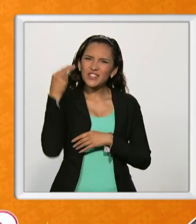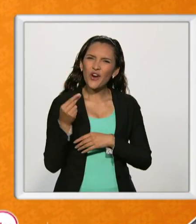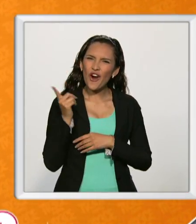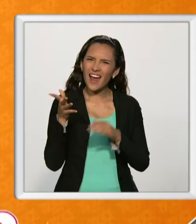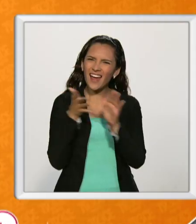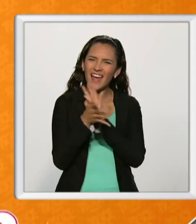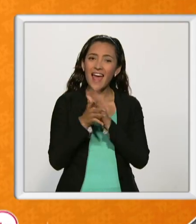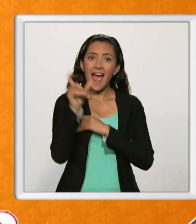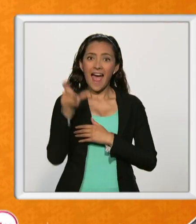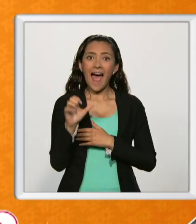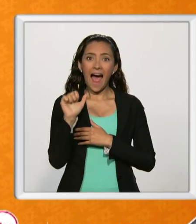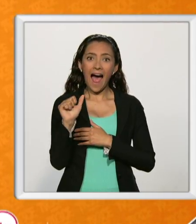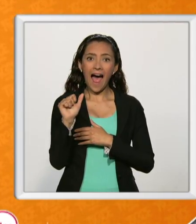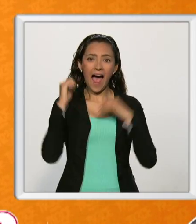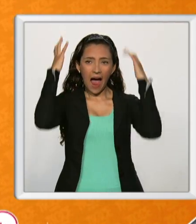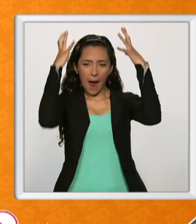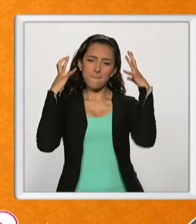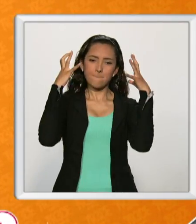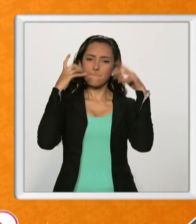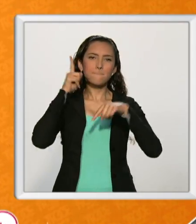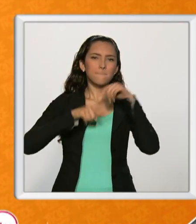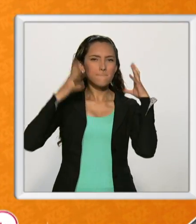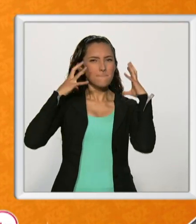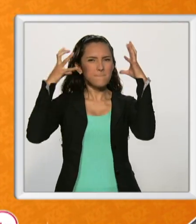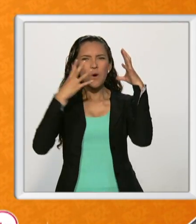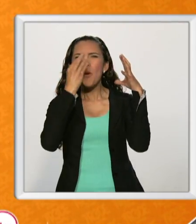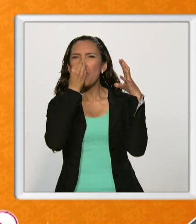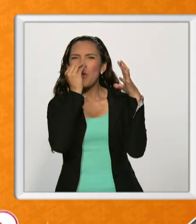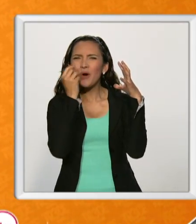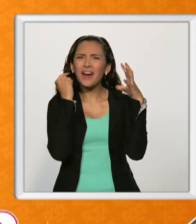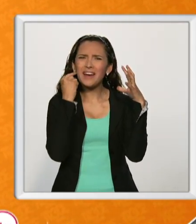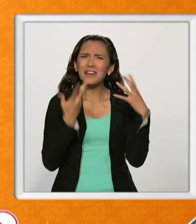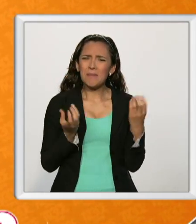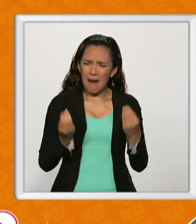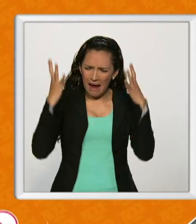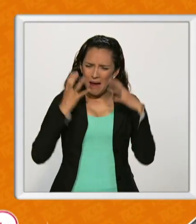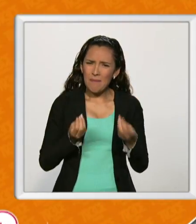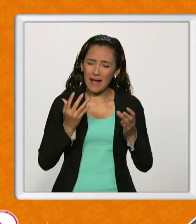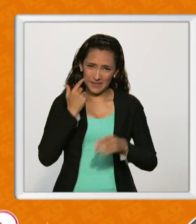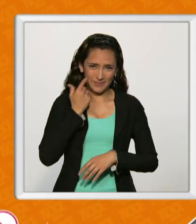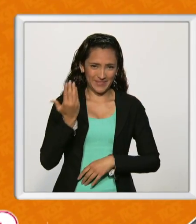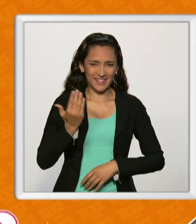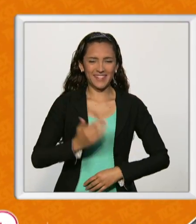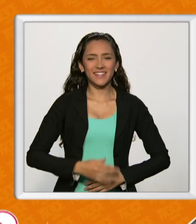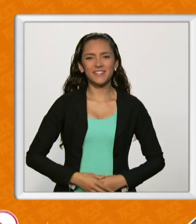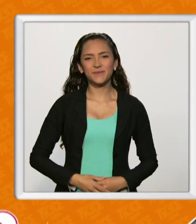adolescente que quedó atrapada en la cabeza de un muñeco. ¿Para qué se puso? Mire.